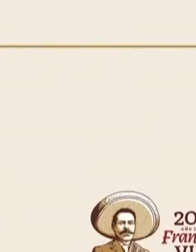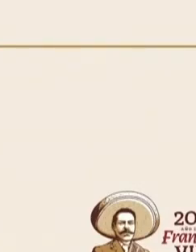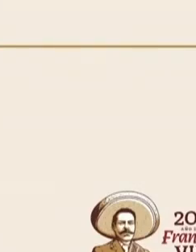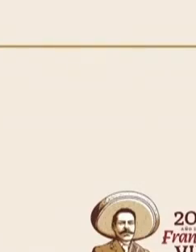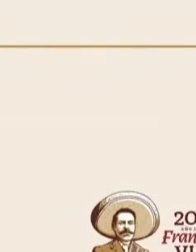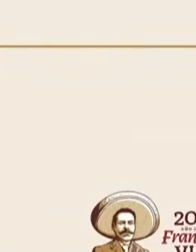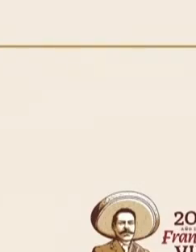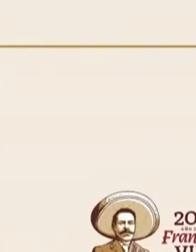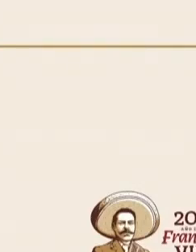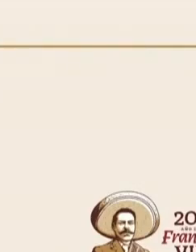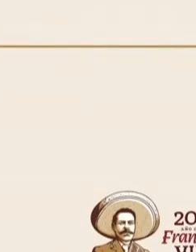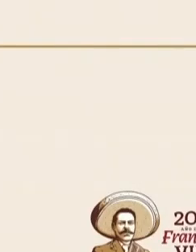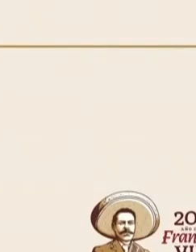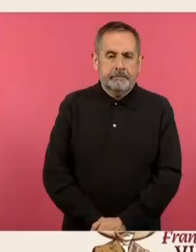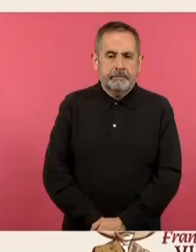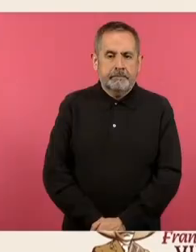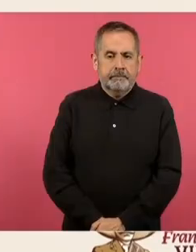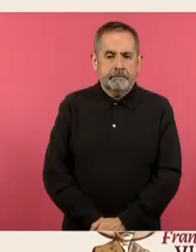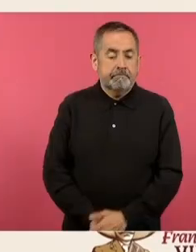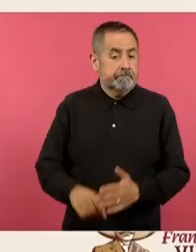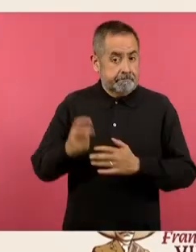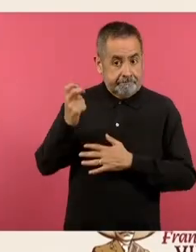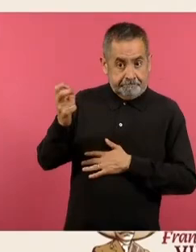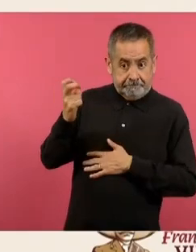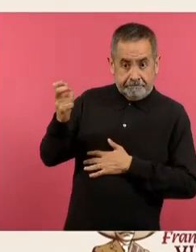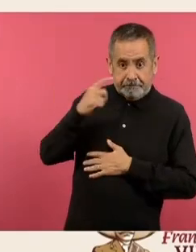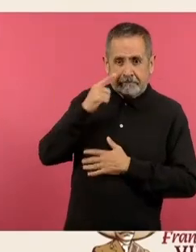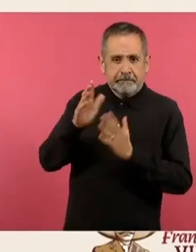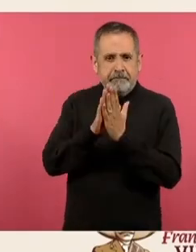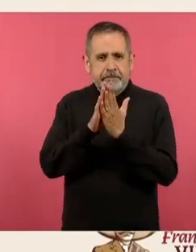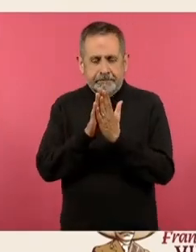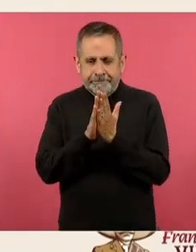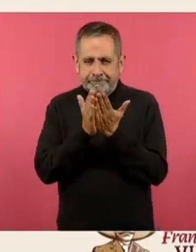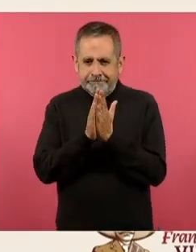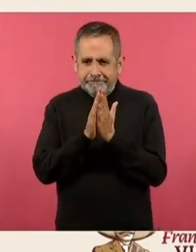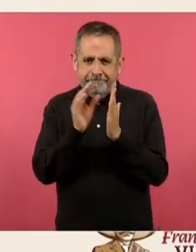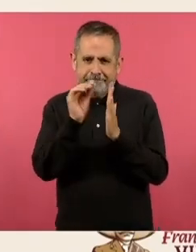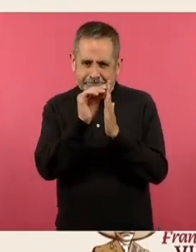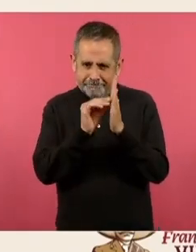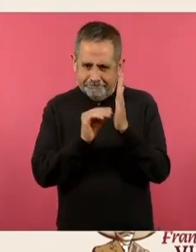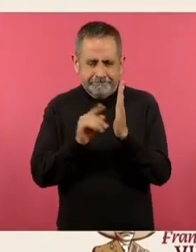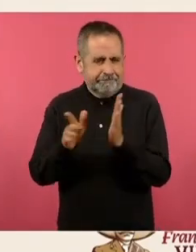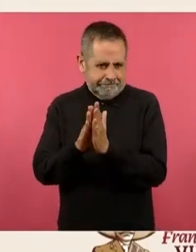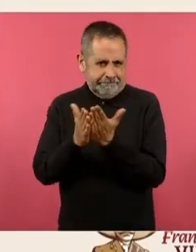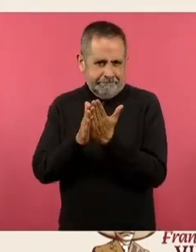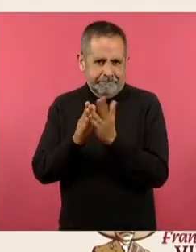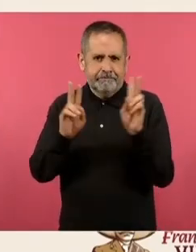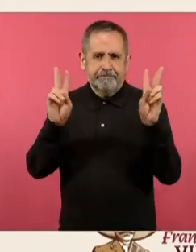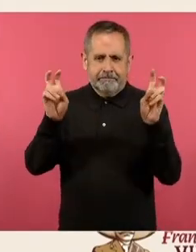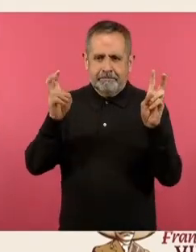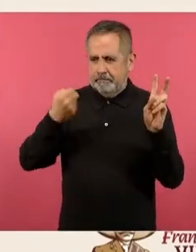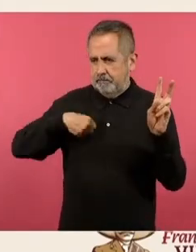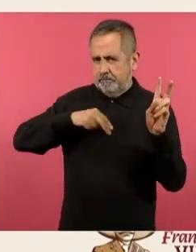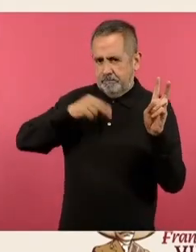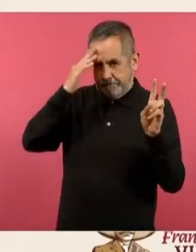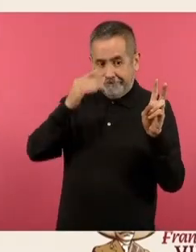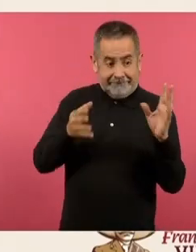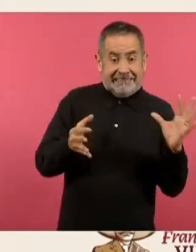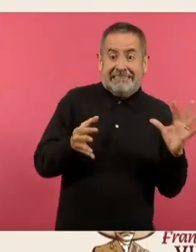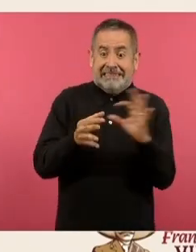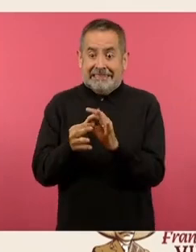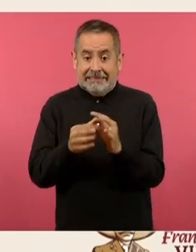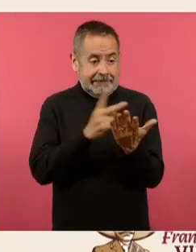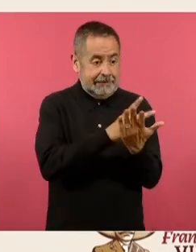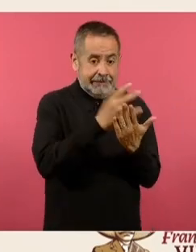Aquí podemos visualizar la página puntualmente del libro Nuestros Saberes con la cual se relaciona